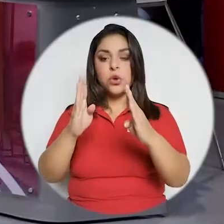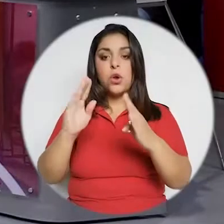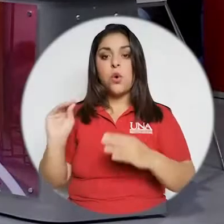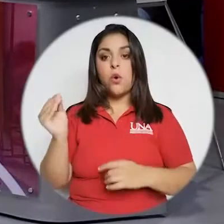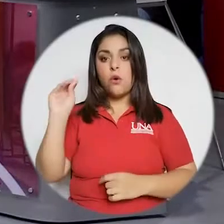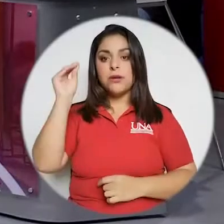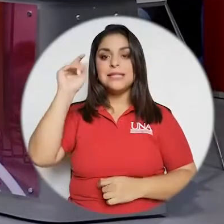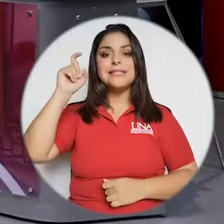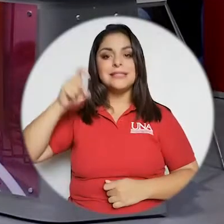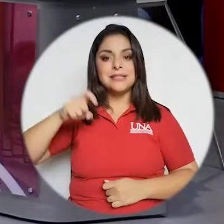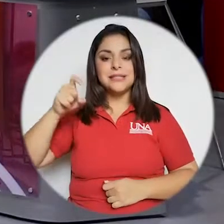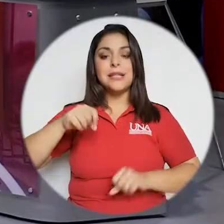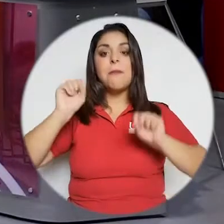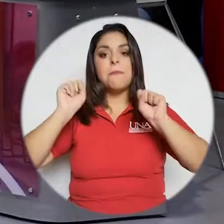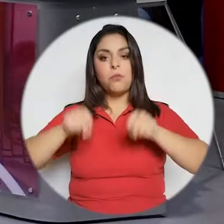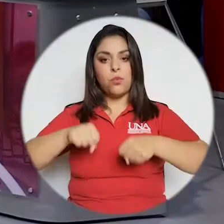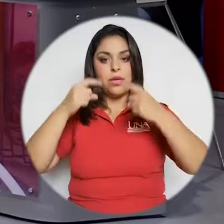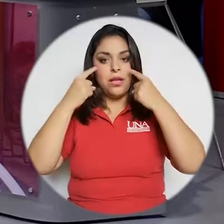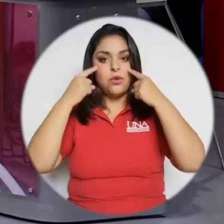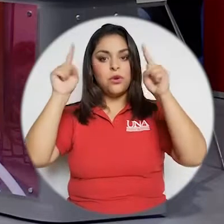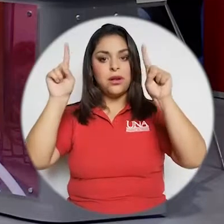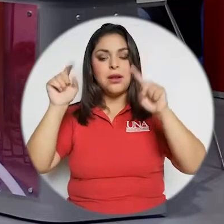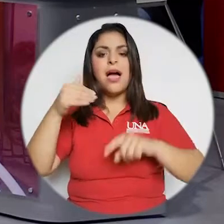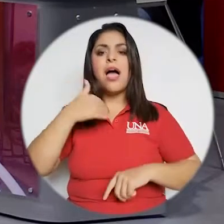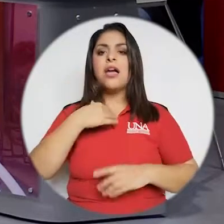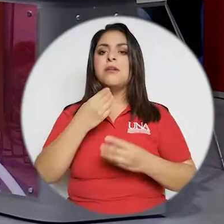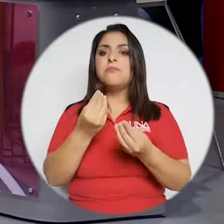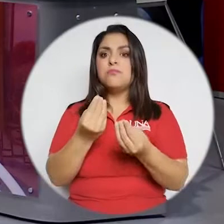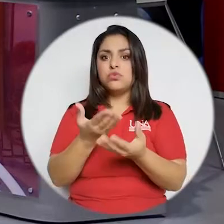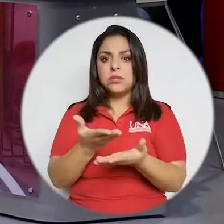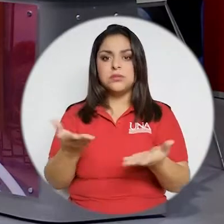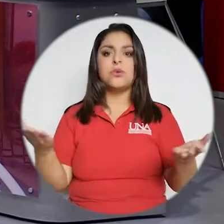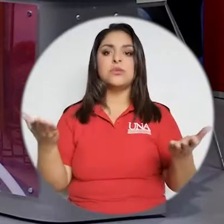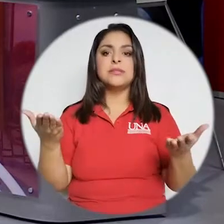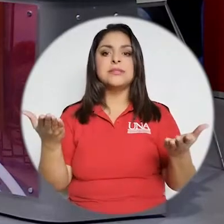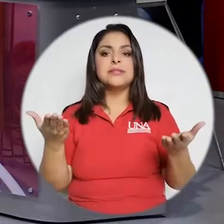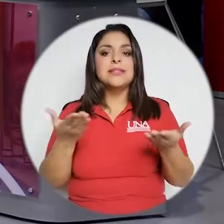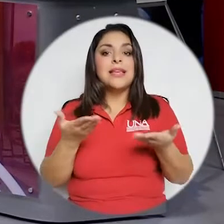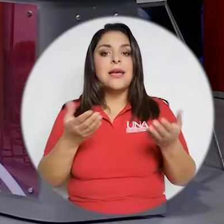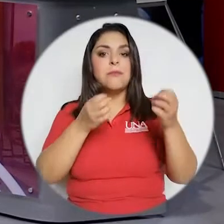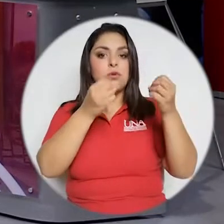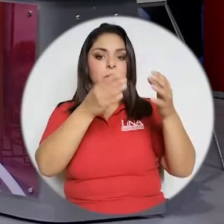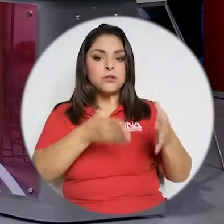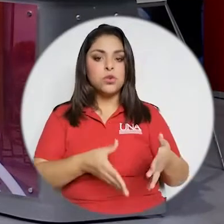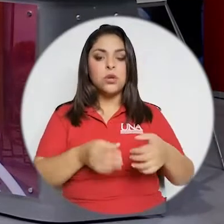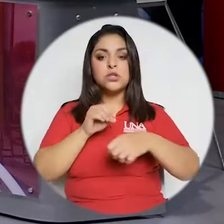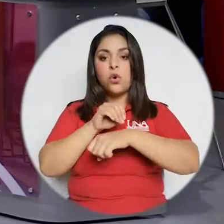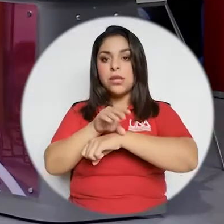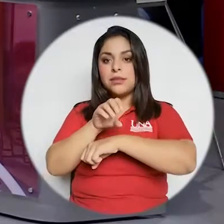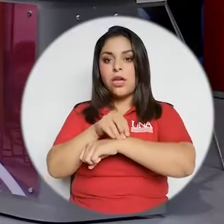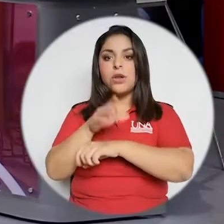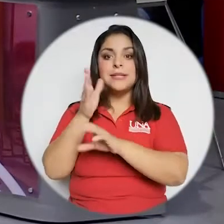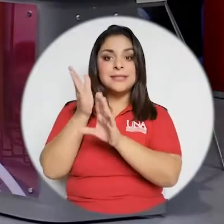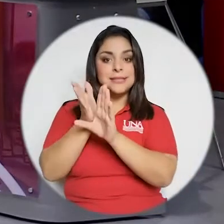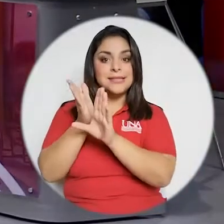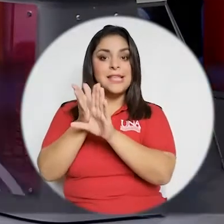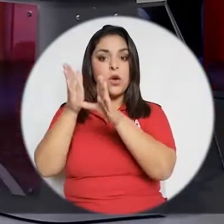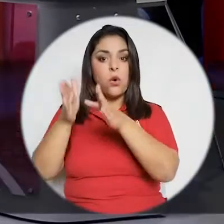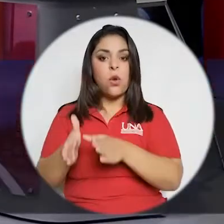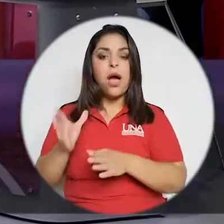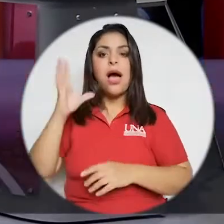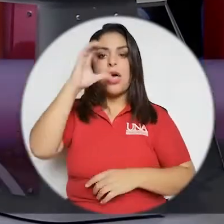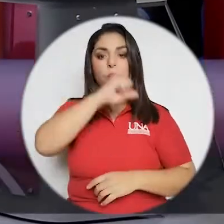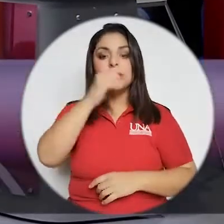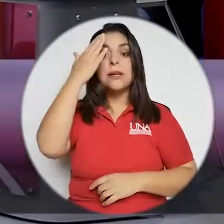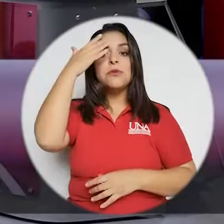para que esta atención que las y los muchachos requieren se pueda dar. Hay muchas cosas de las que los docentes,